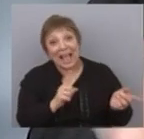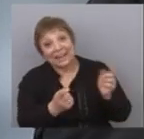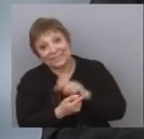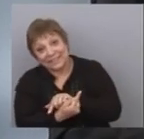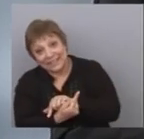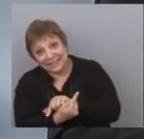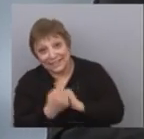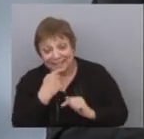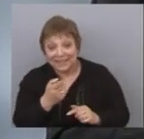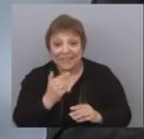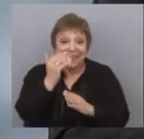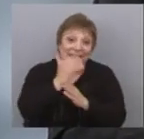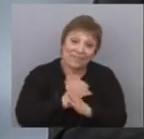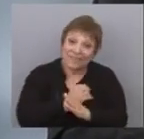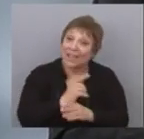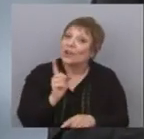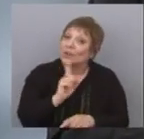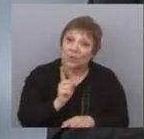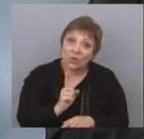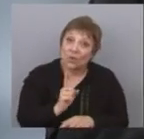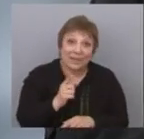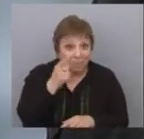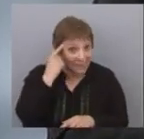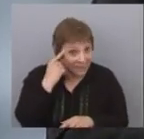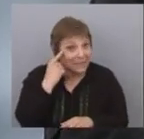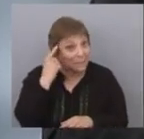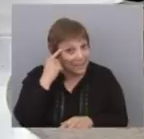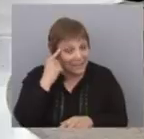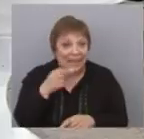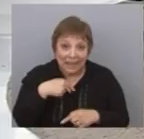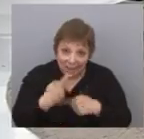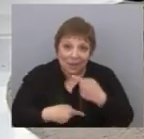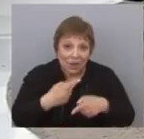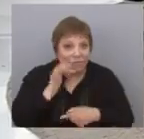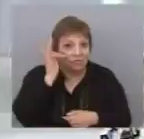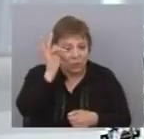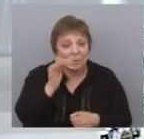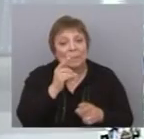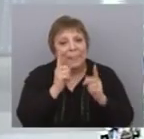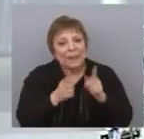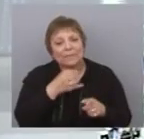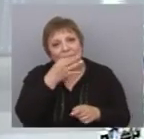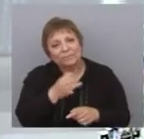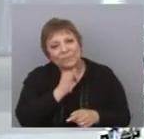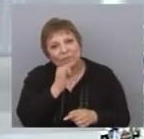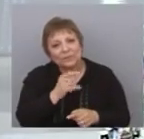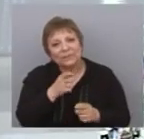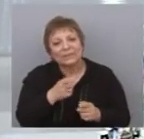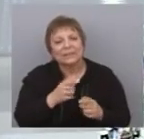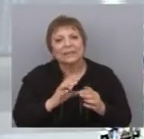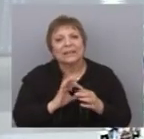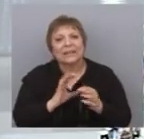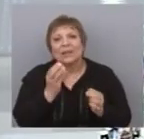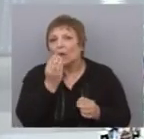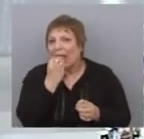¿no? 33% de rebaja de IVA no es una cosa menor. Esa es la línea que vamos a seguir en el futuro. Está planteado así también en el informe el concepto de soberanía